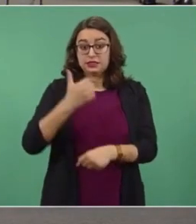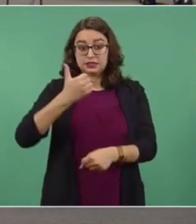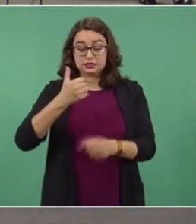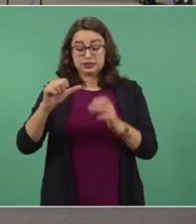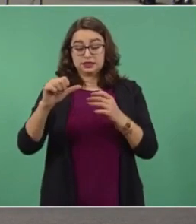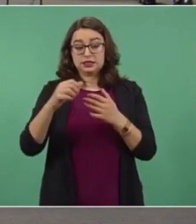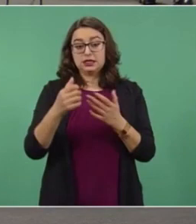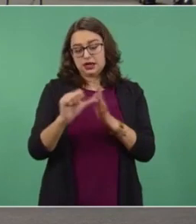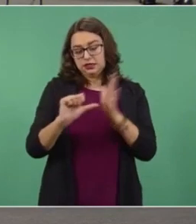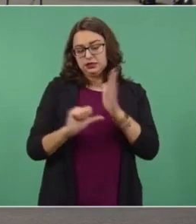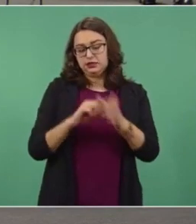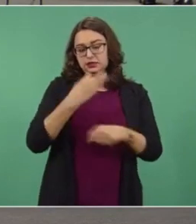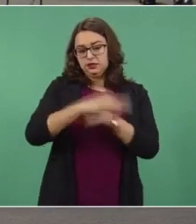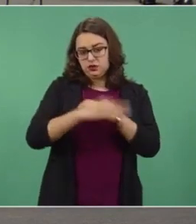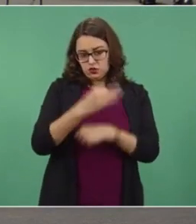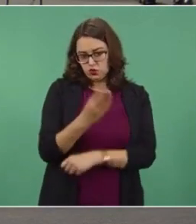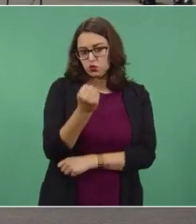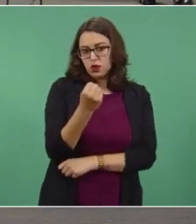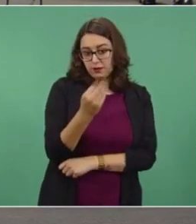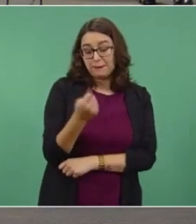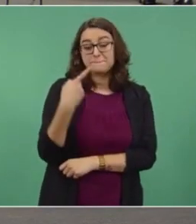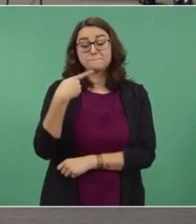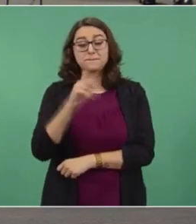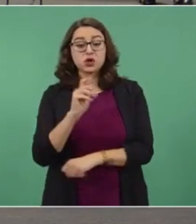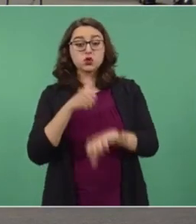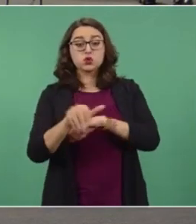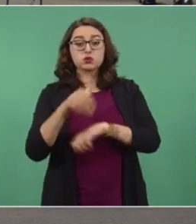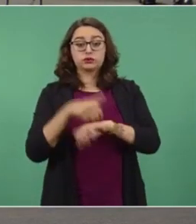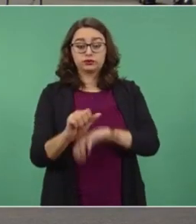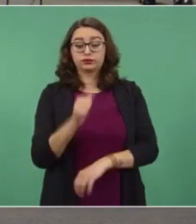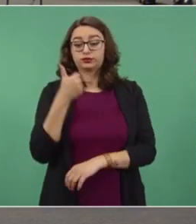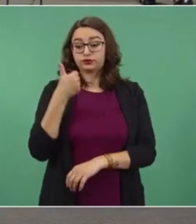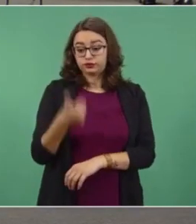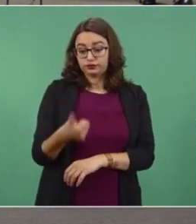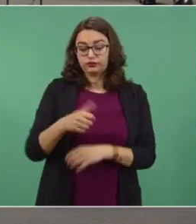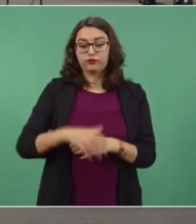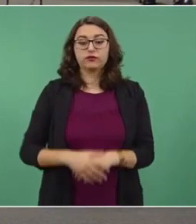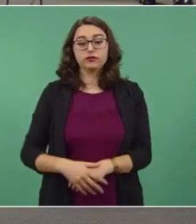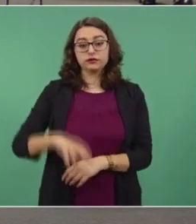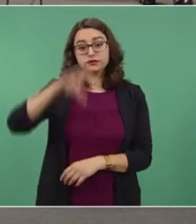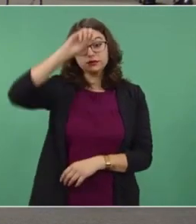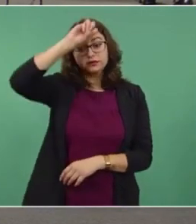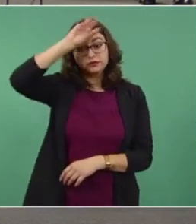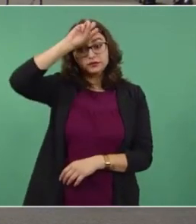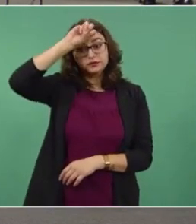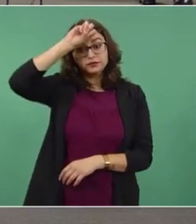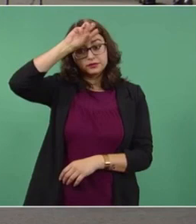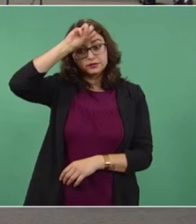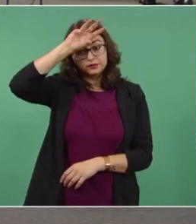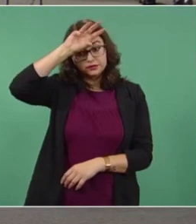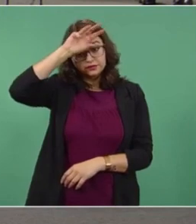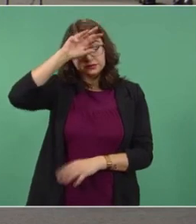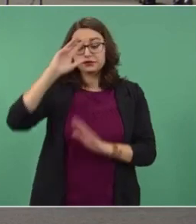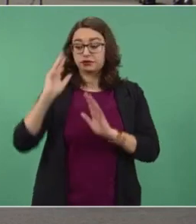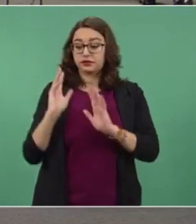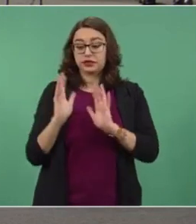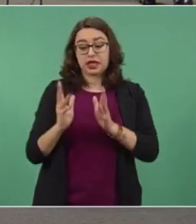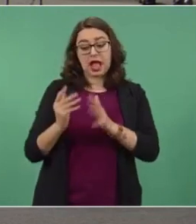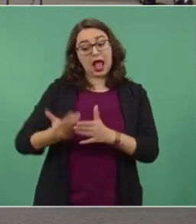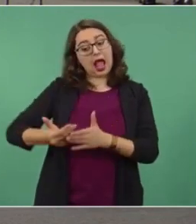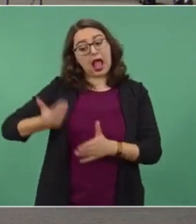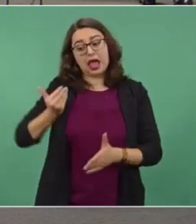artículos transitorios, menciona las concesiones mineras ya otorgadas por el Estado